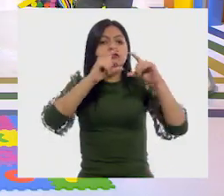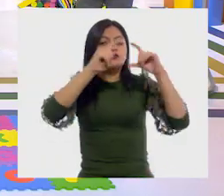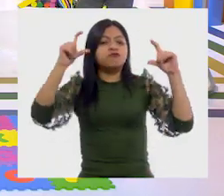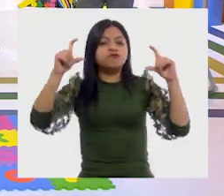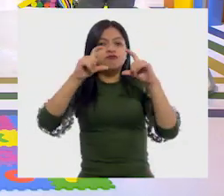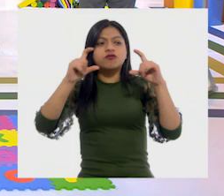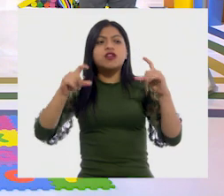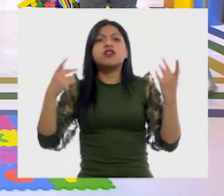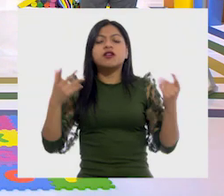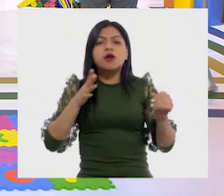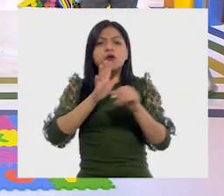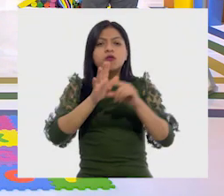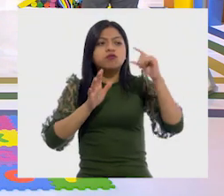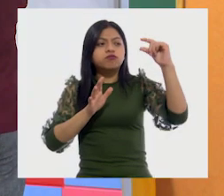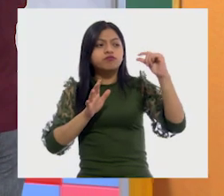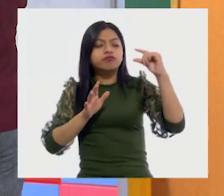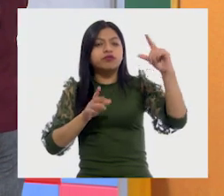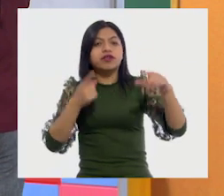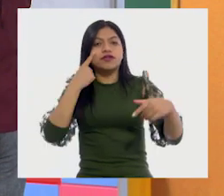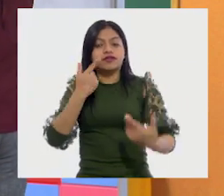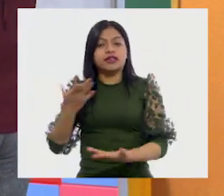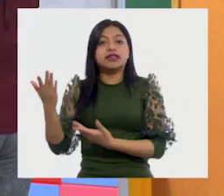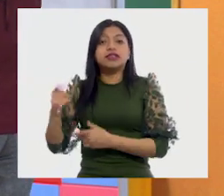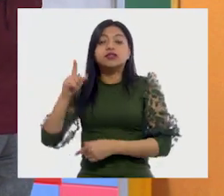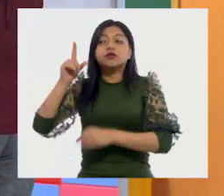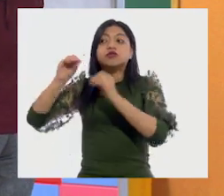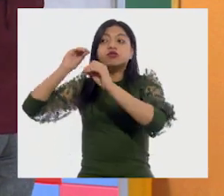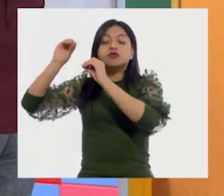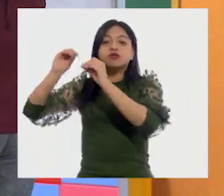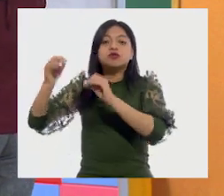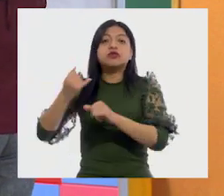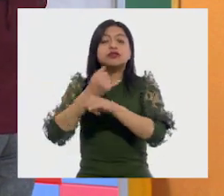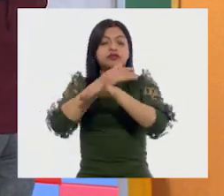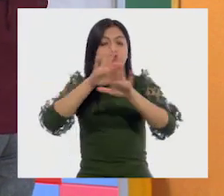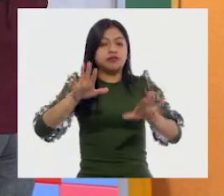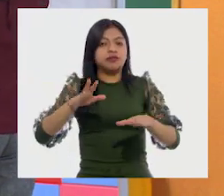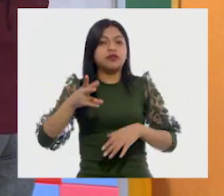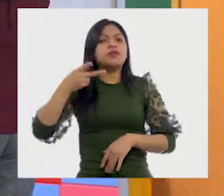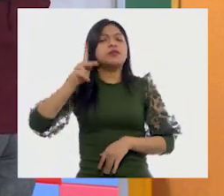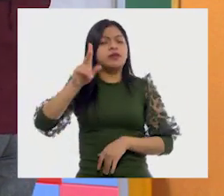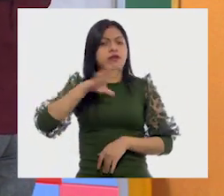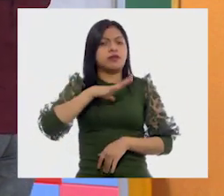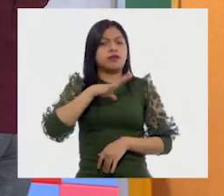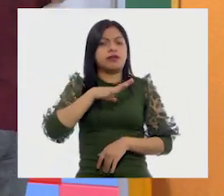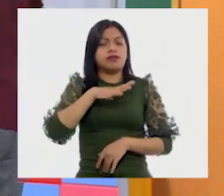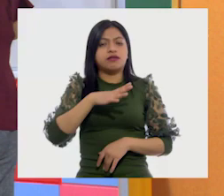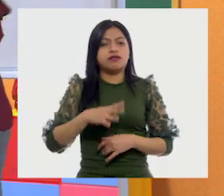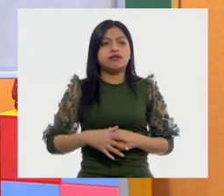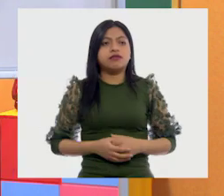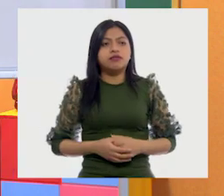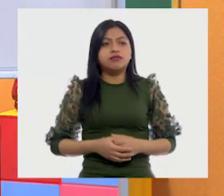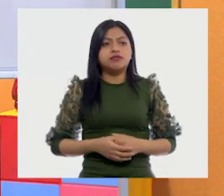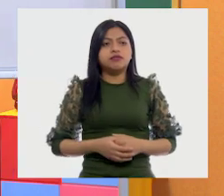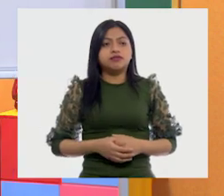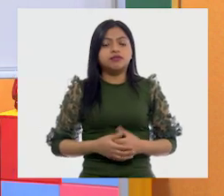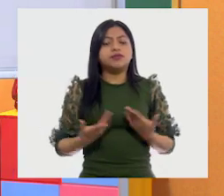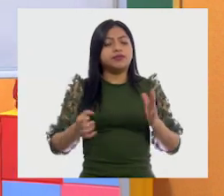tamaño. Vamos a poner información. Pero hay otra, si por ejemplo,